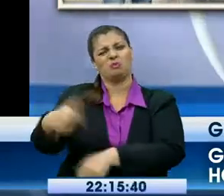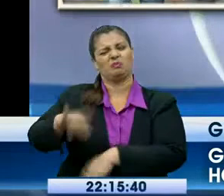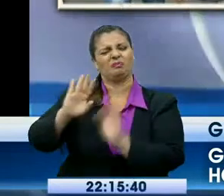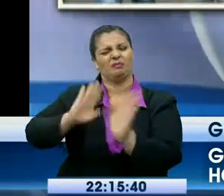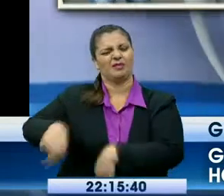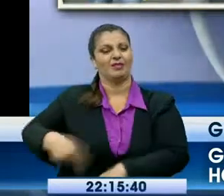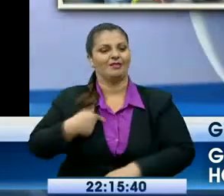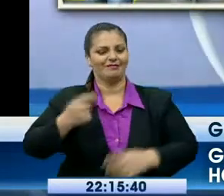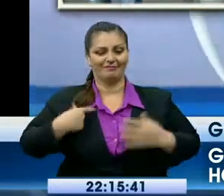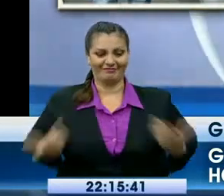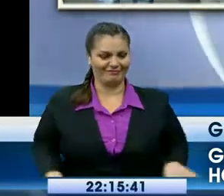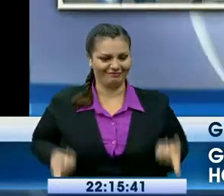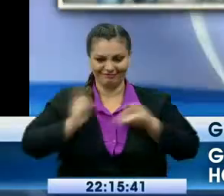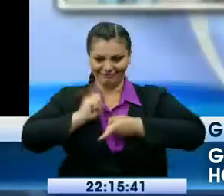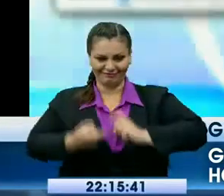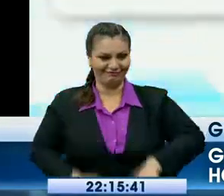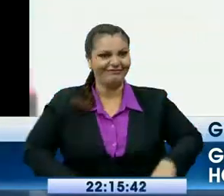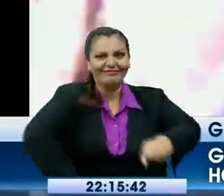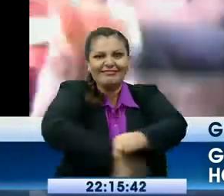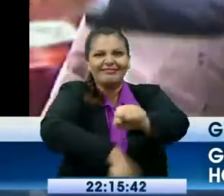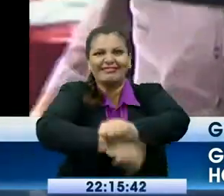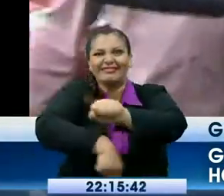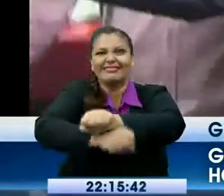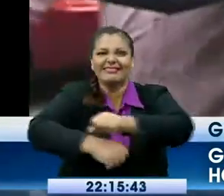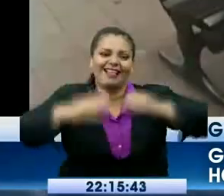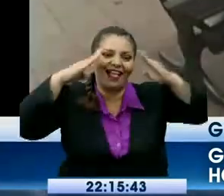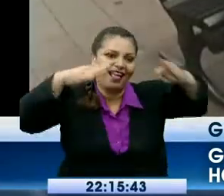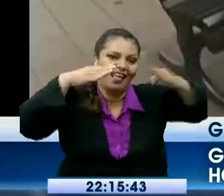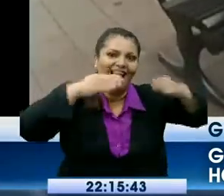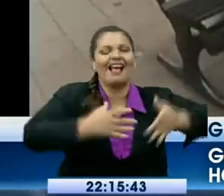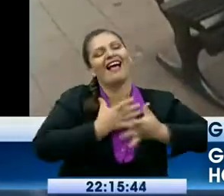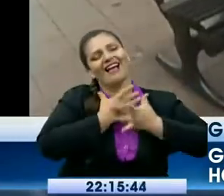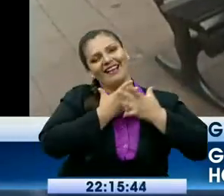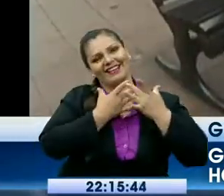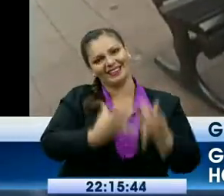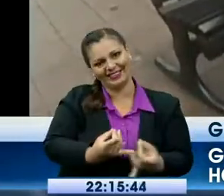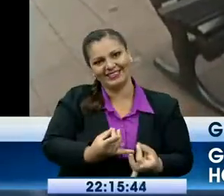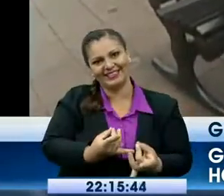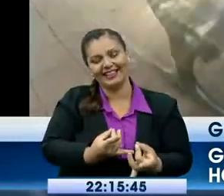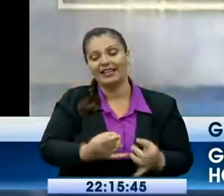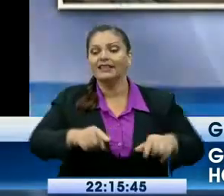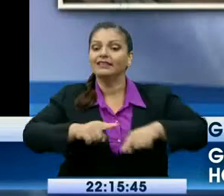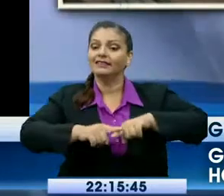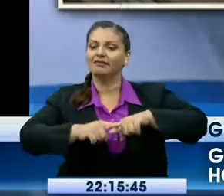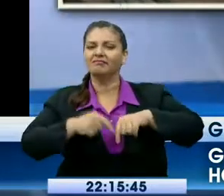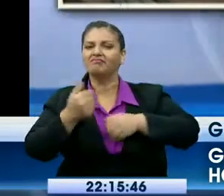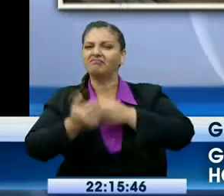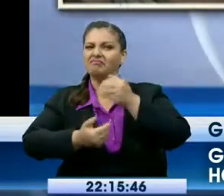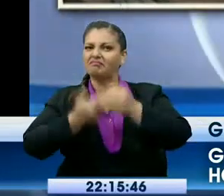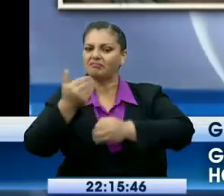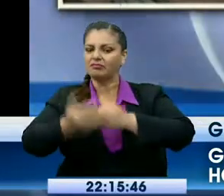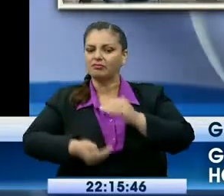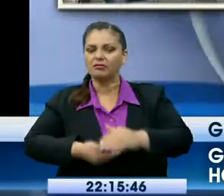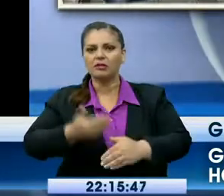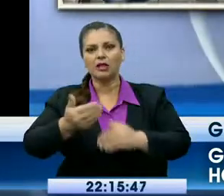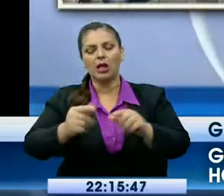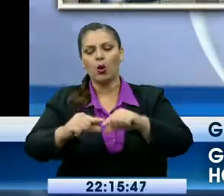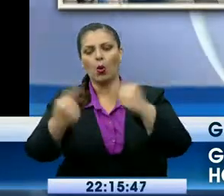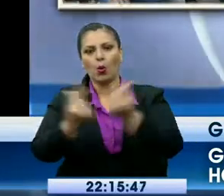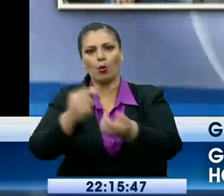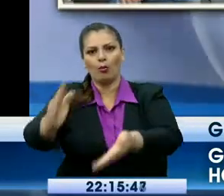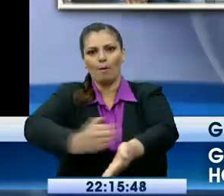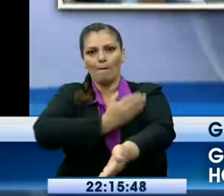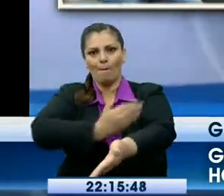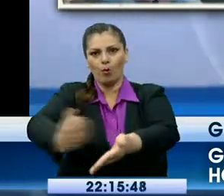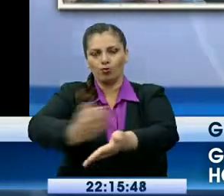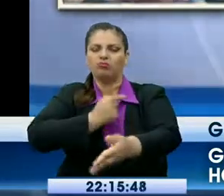sur, estaba en el coro de niños. Es fíjate, ahí hay una banca donde prendas la trompa. Sí, perfecto. Mi maestra Cecilia Saltos dijo, este